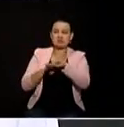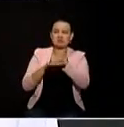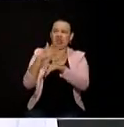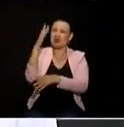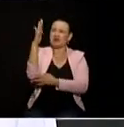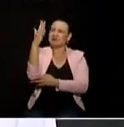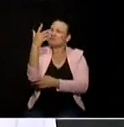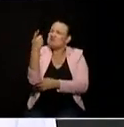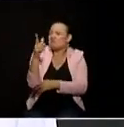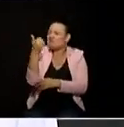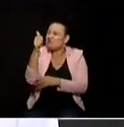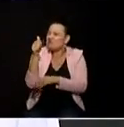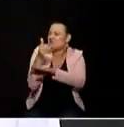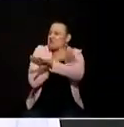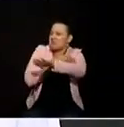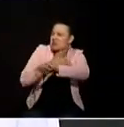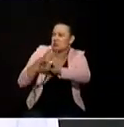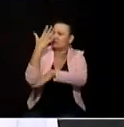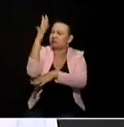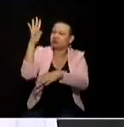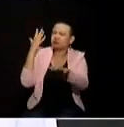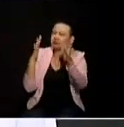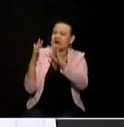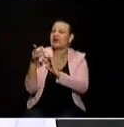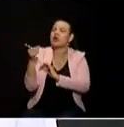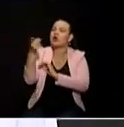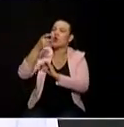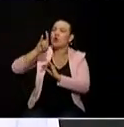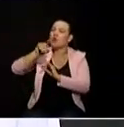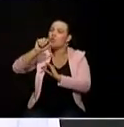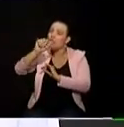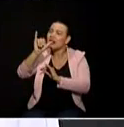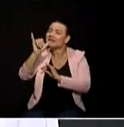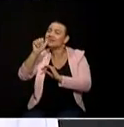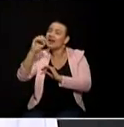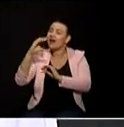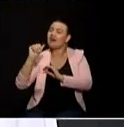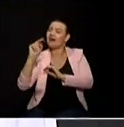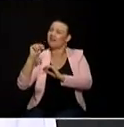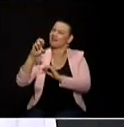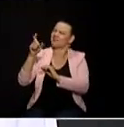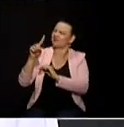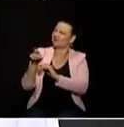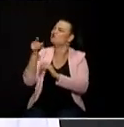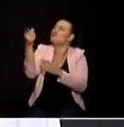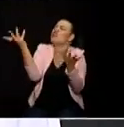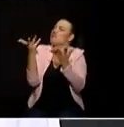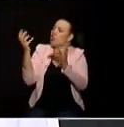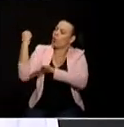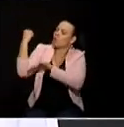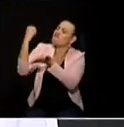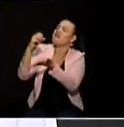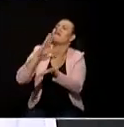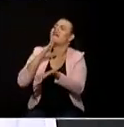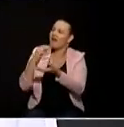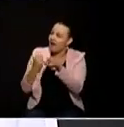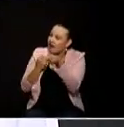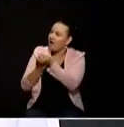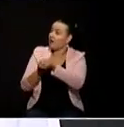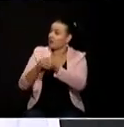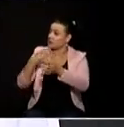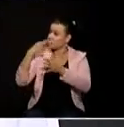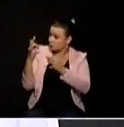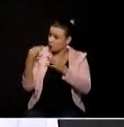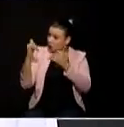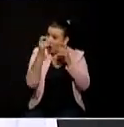yo le preguntaría de dónde financió ese millón de guayacanes y si esos recursos están en cuentas claras